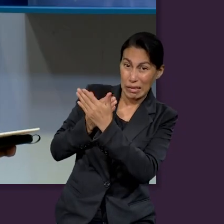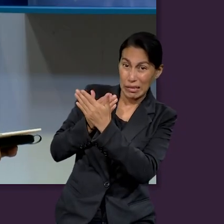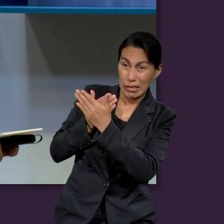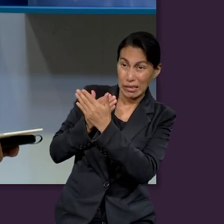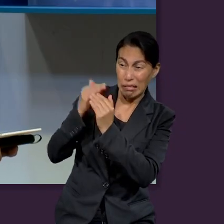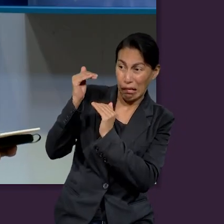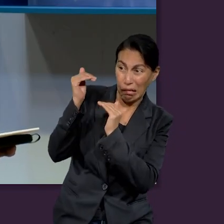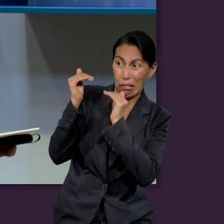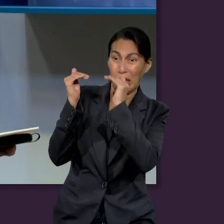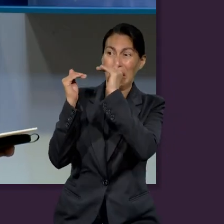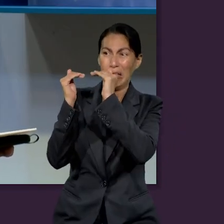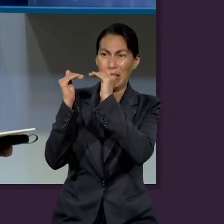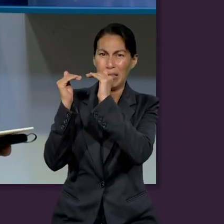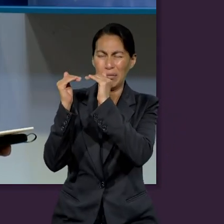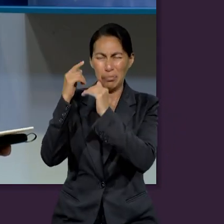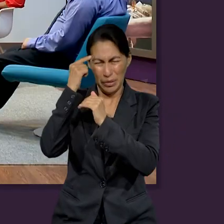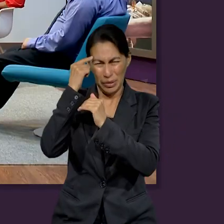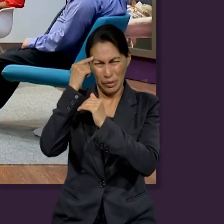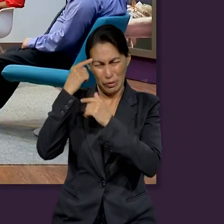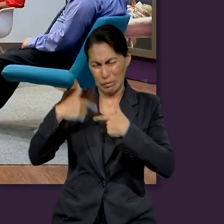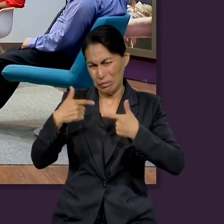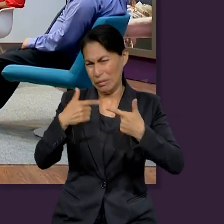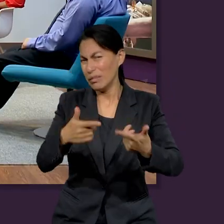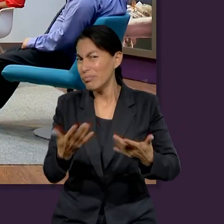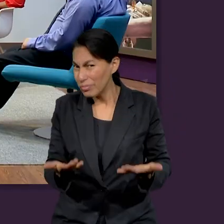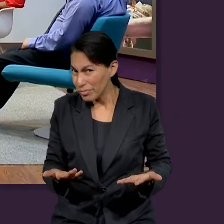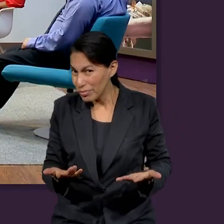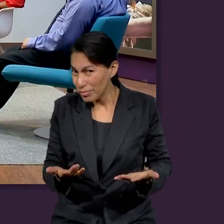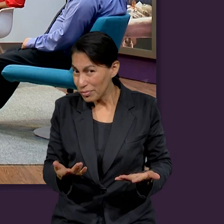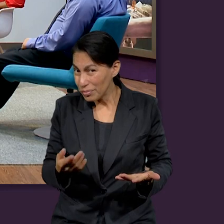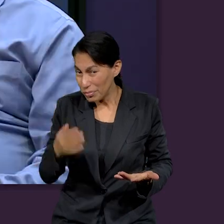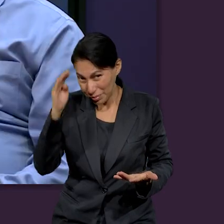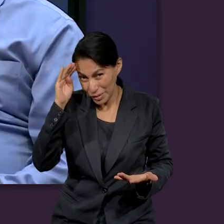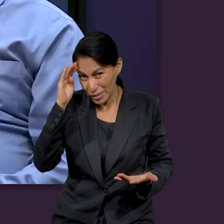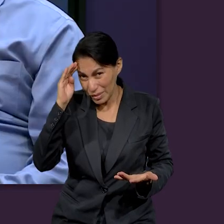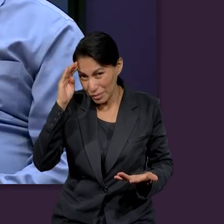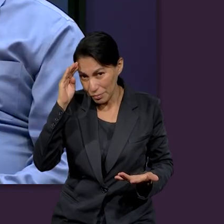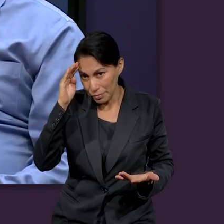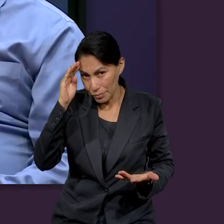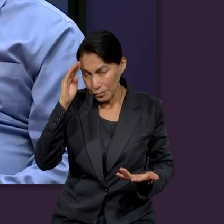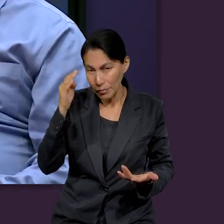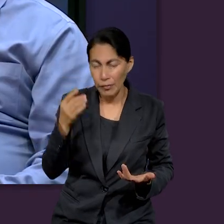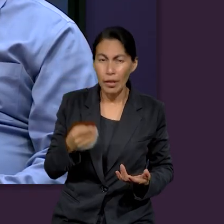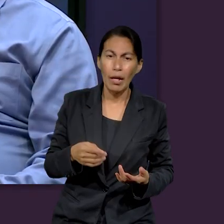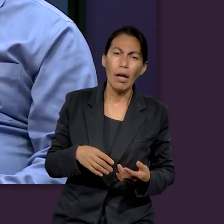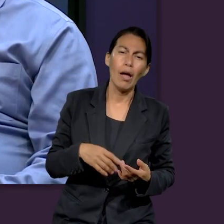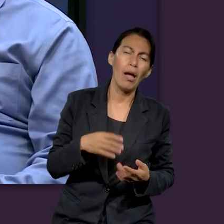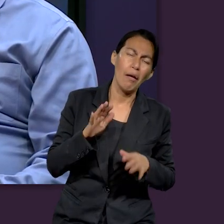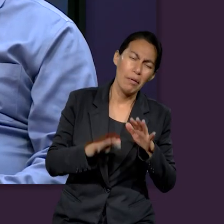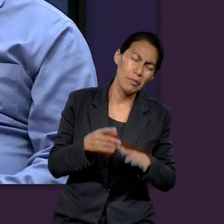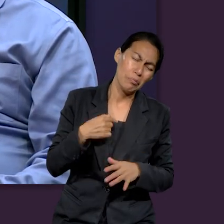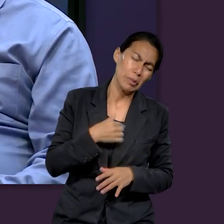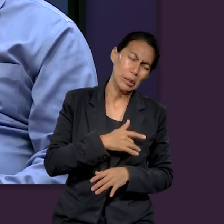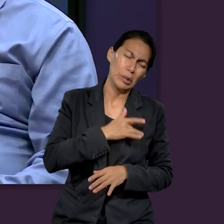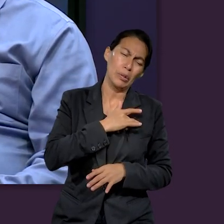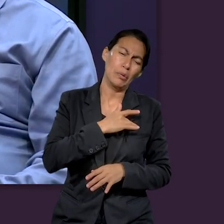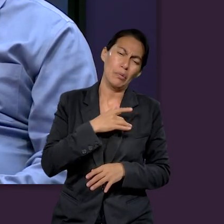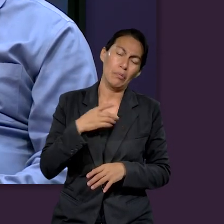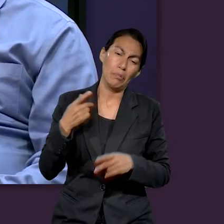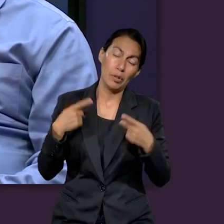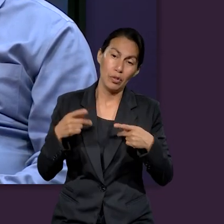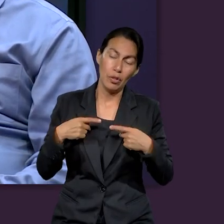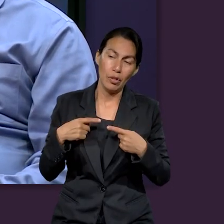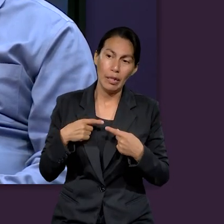del pecado de codiciar? Bueno, siento que uno no empieza codiciando demasiado, sino que